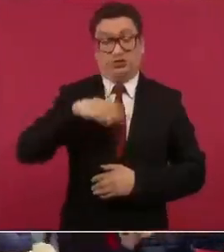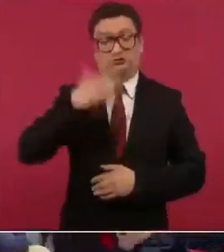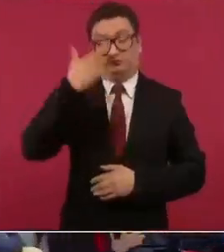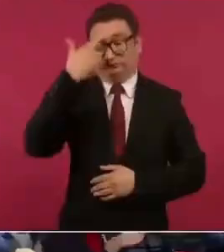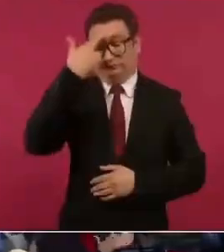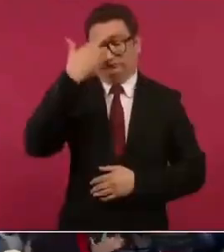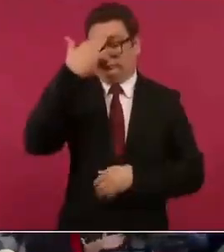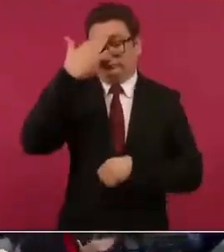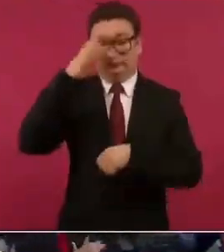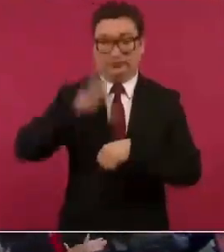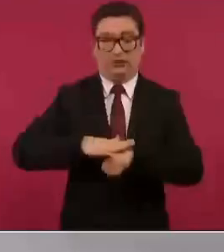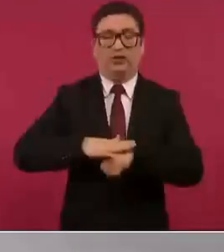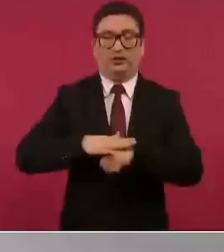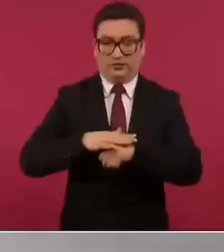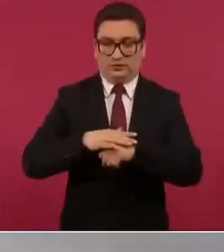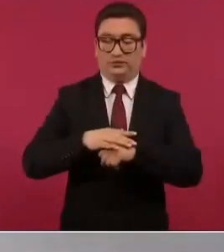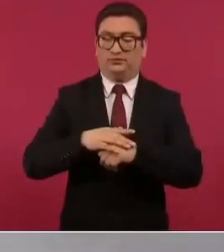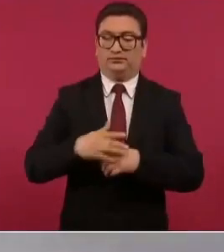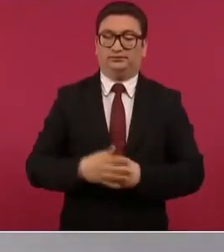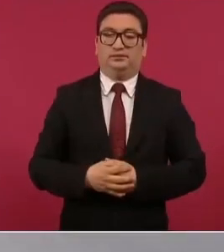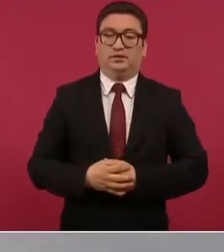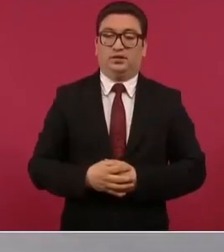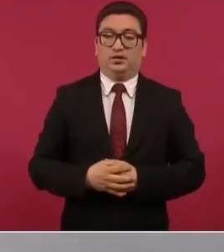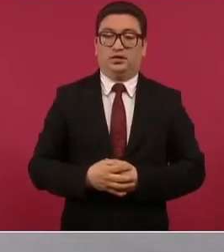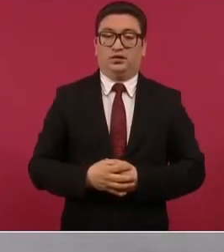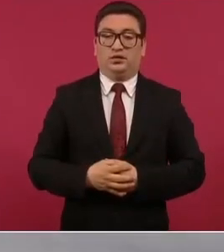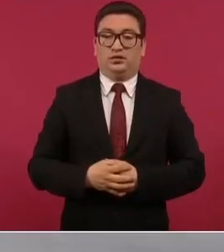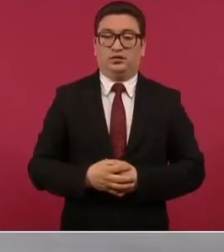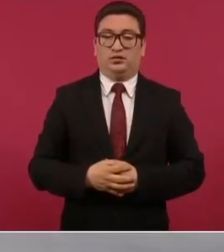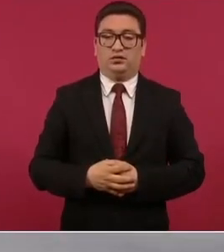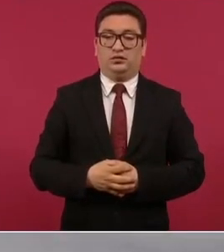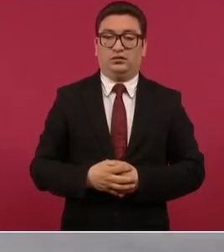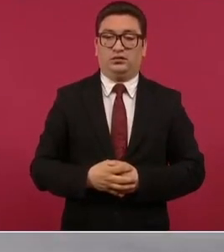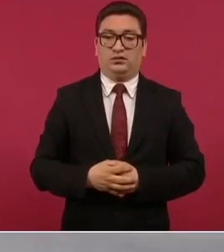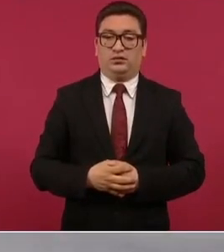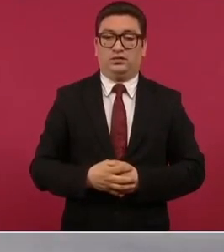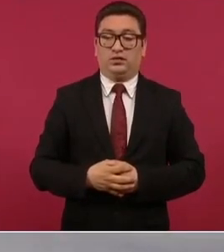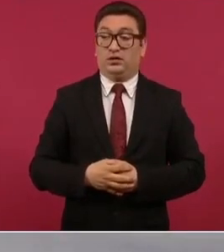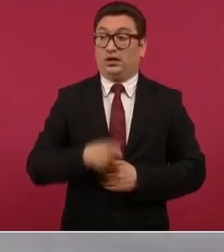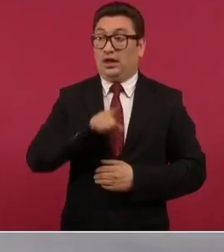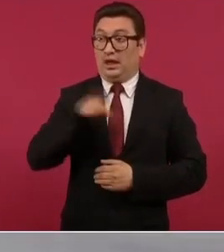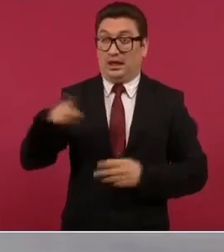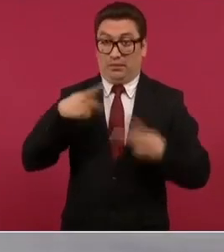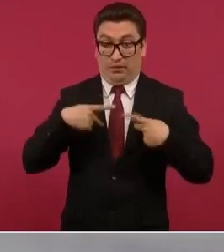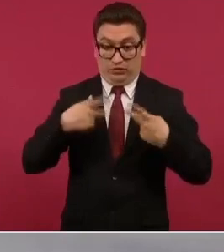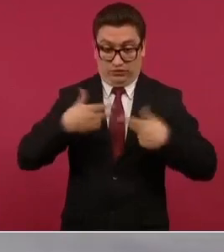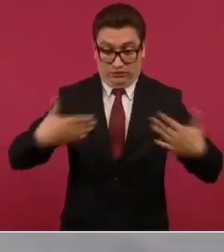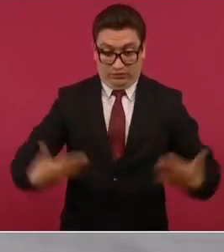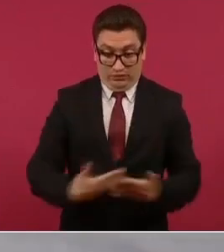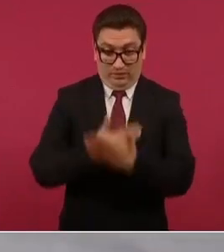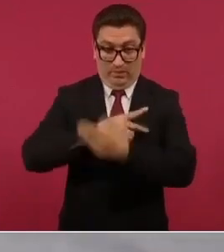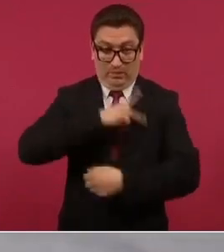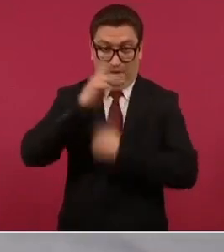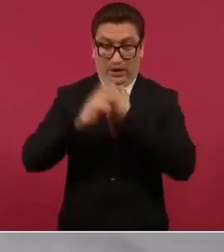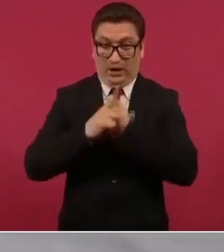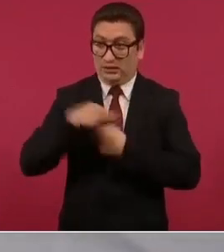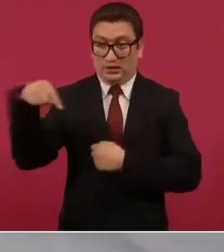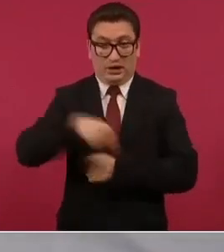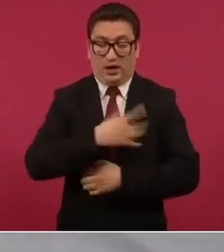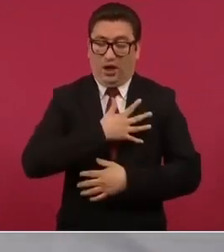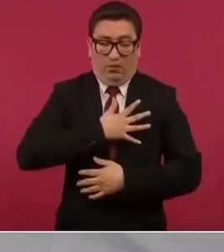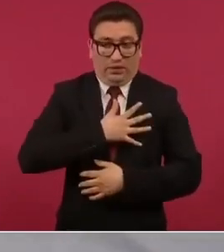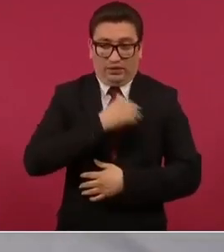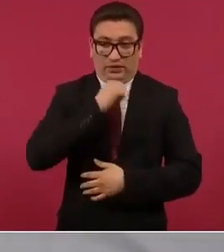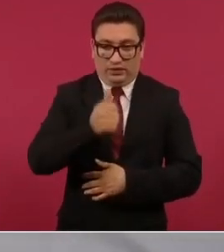que el que no quiere a su patria como lo dice la